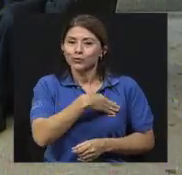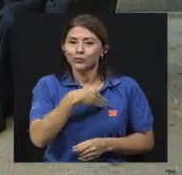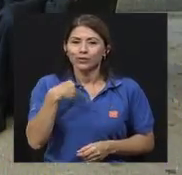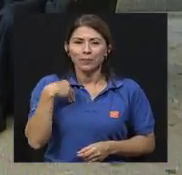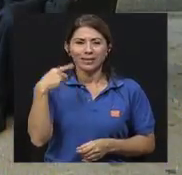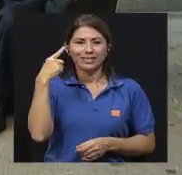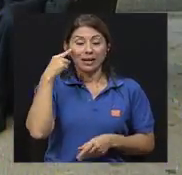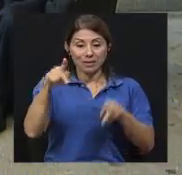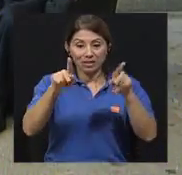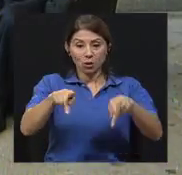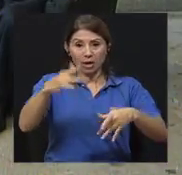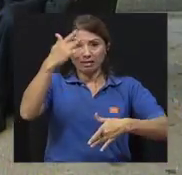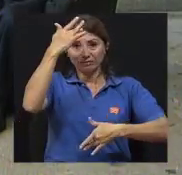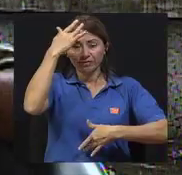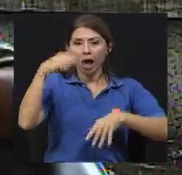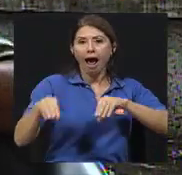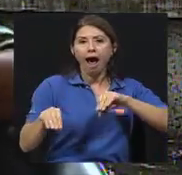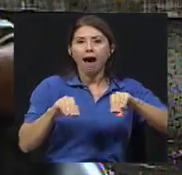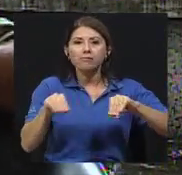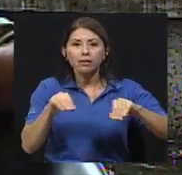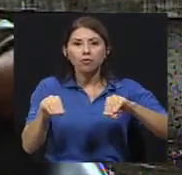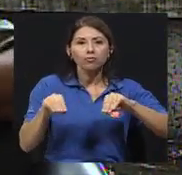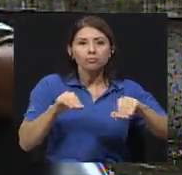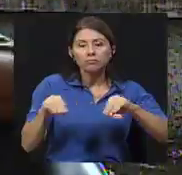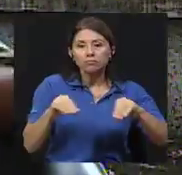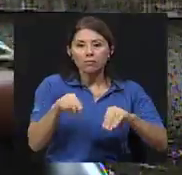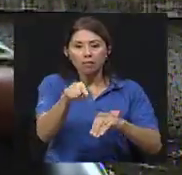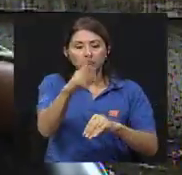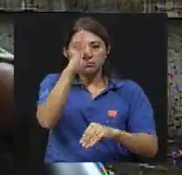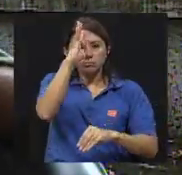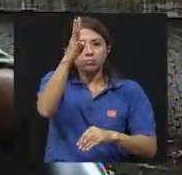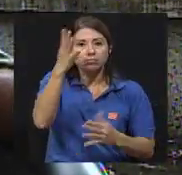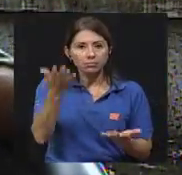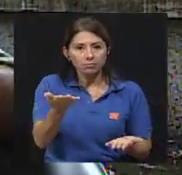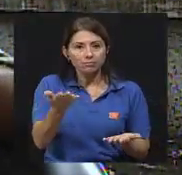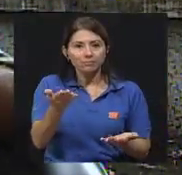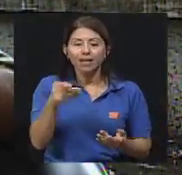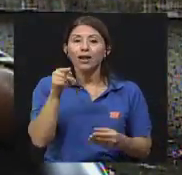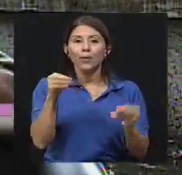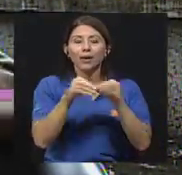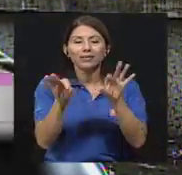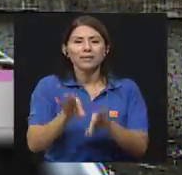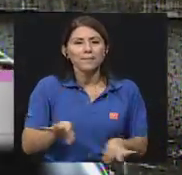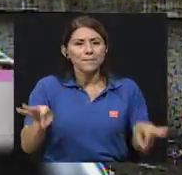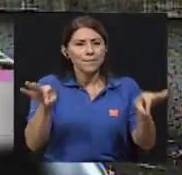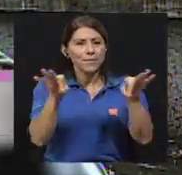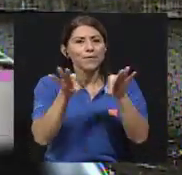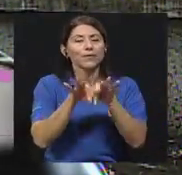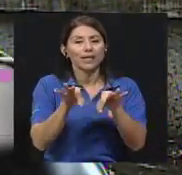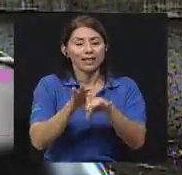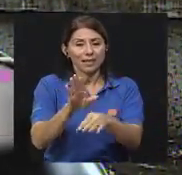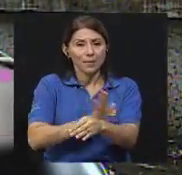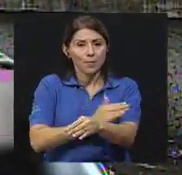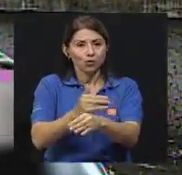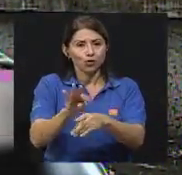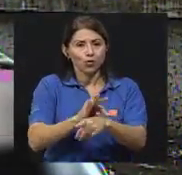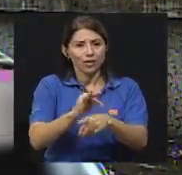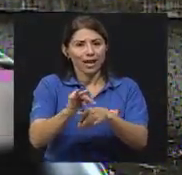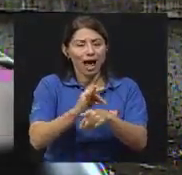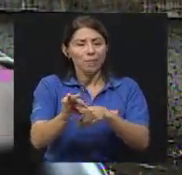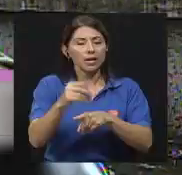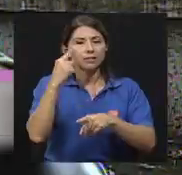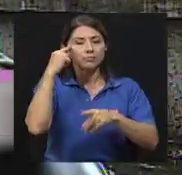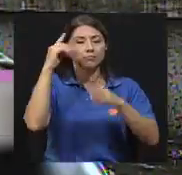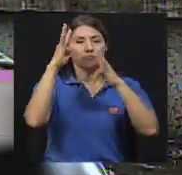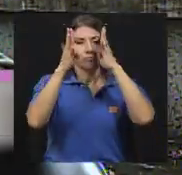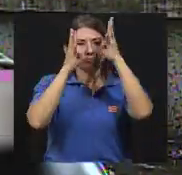siempre pensar al paciente activo, entonces, el paciente que crea. Digamos, lo más importante en lo que es musicoterapia es